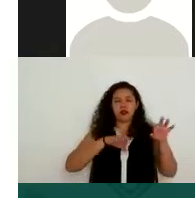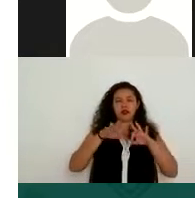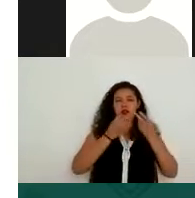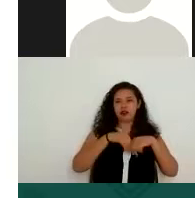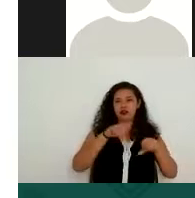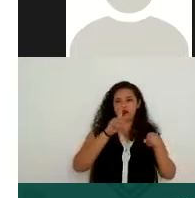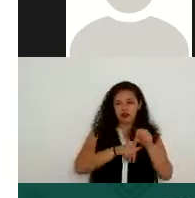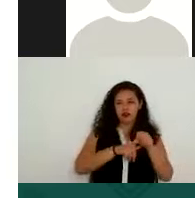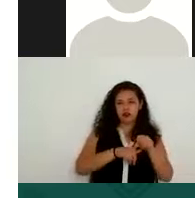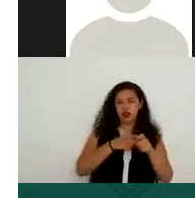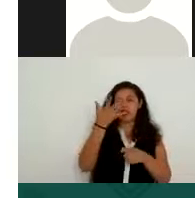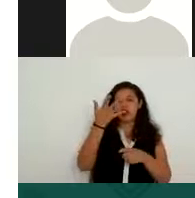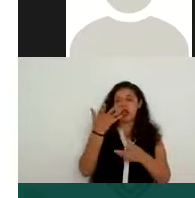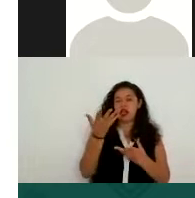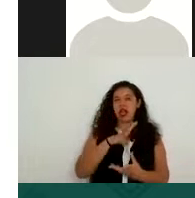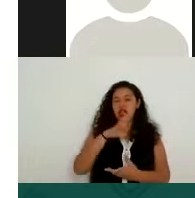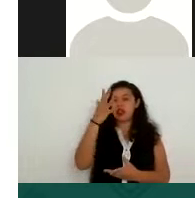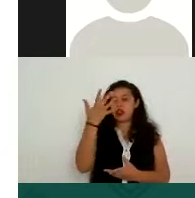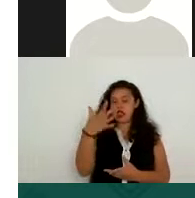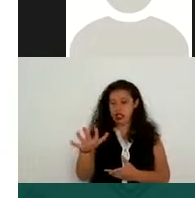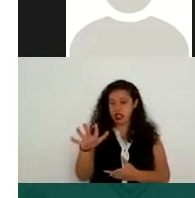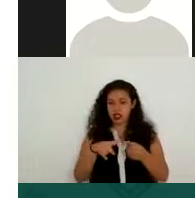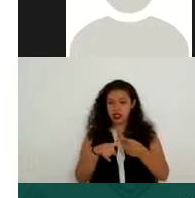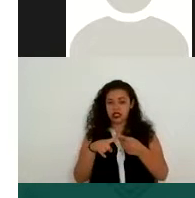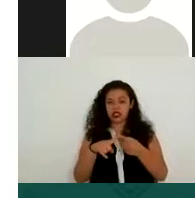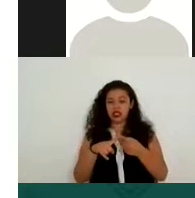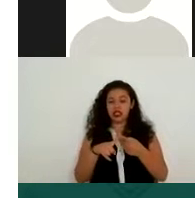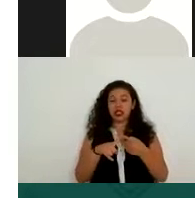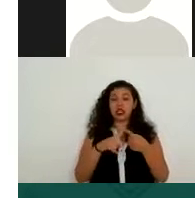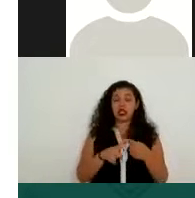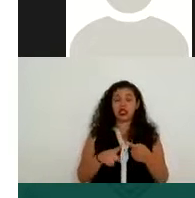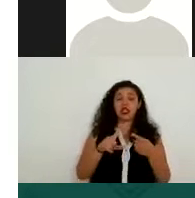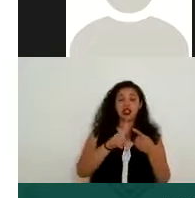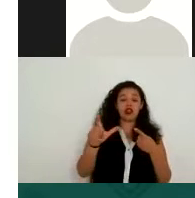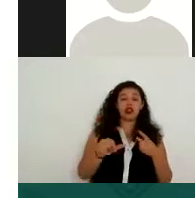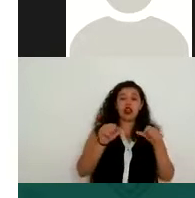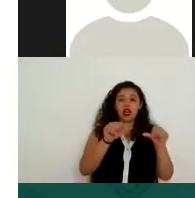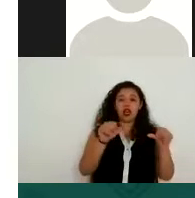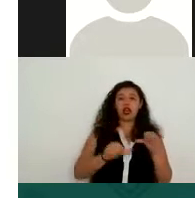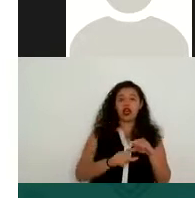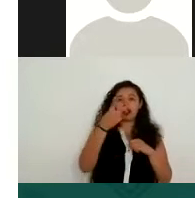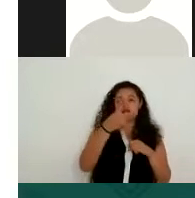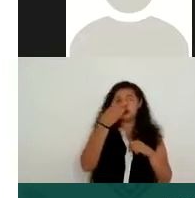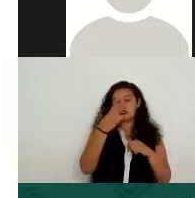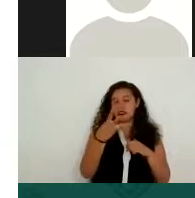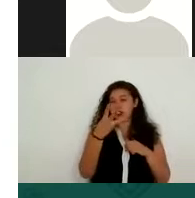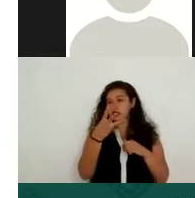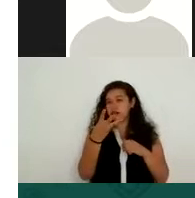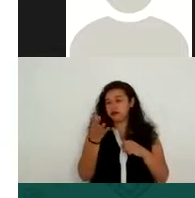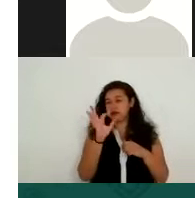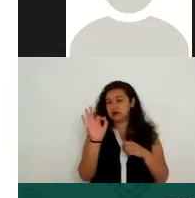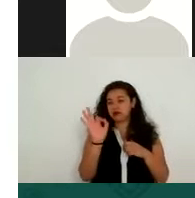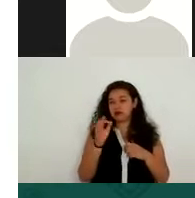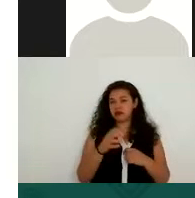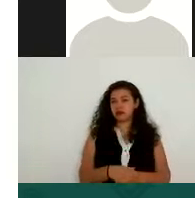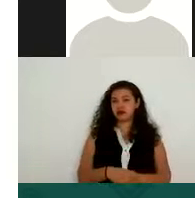10, ¿no? Así es. y en el área debe de haber dos o tres. Ajá, pero efectivamente, como, como hacían referencia en el otro comentario, se